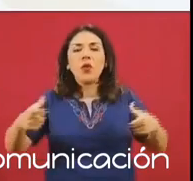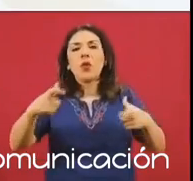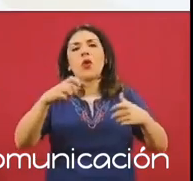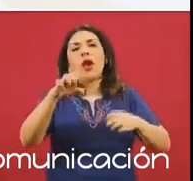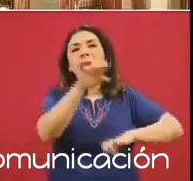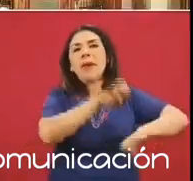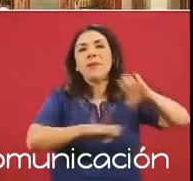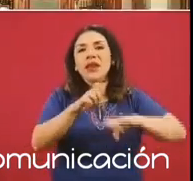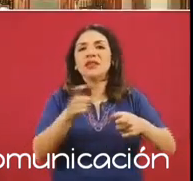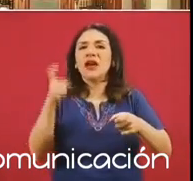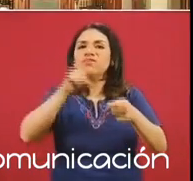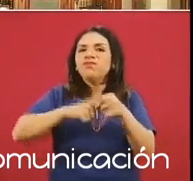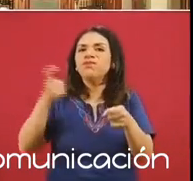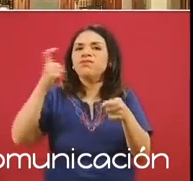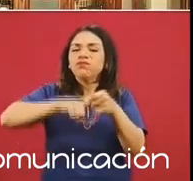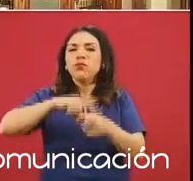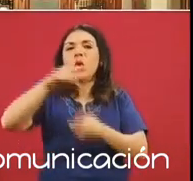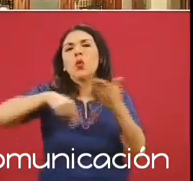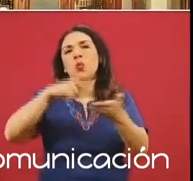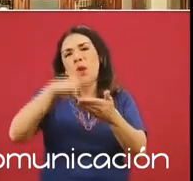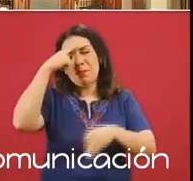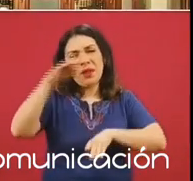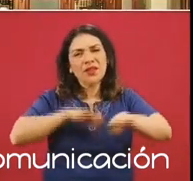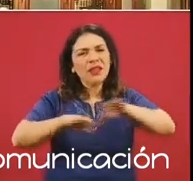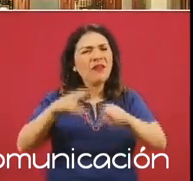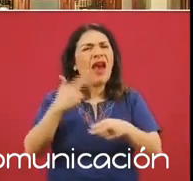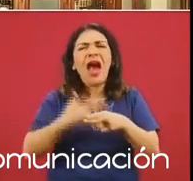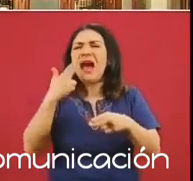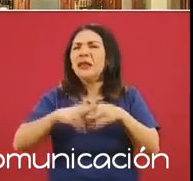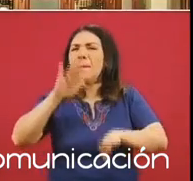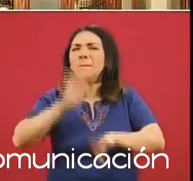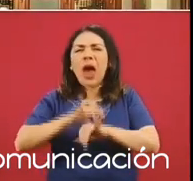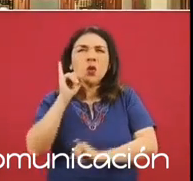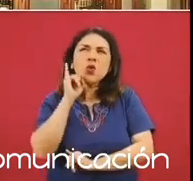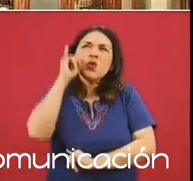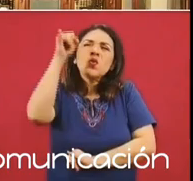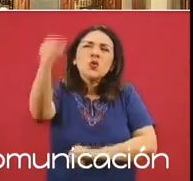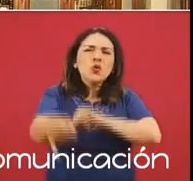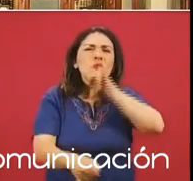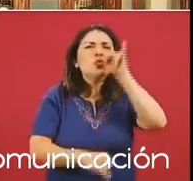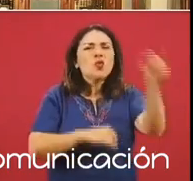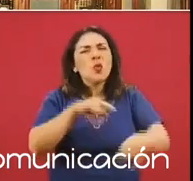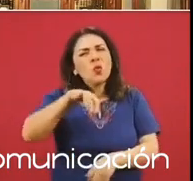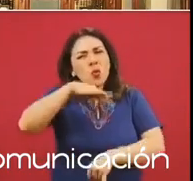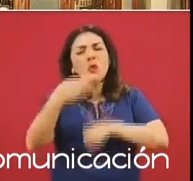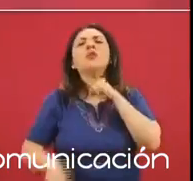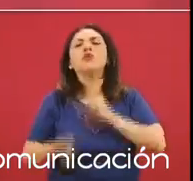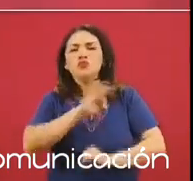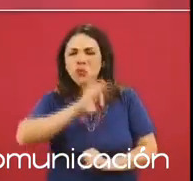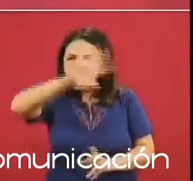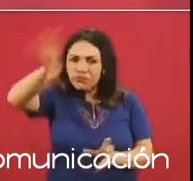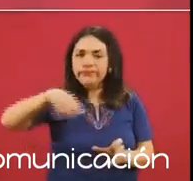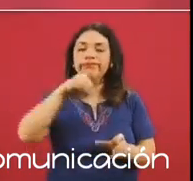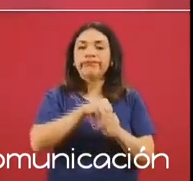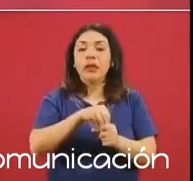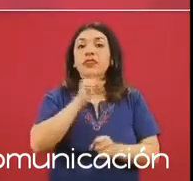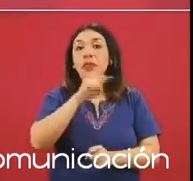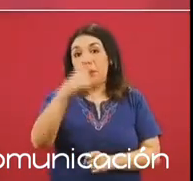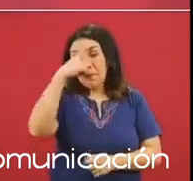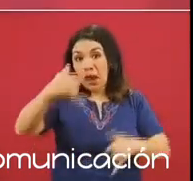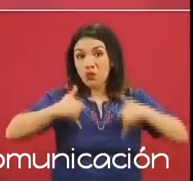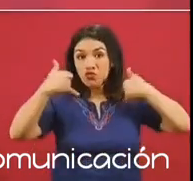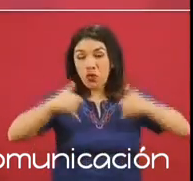empresas, centros de trabajo, llegar hasta los últimos rincones del país, no sólo en la incorporación de los jóvenes